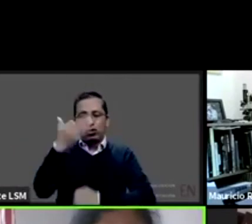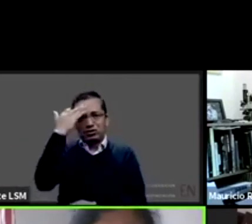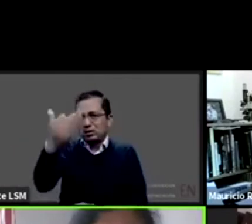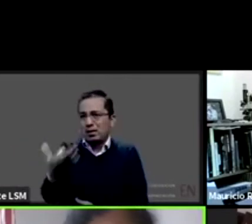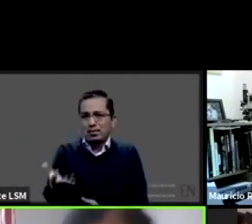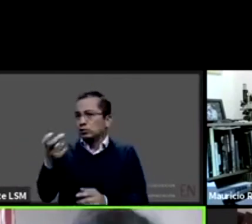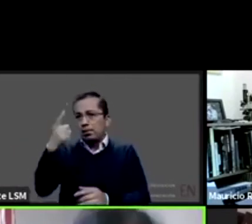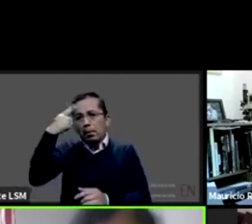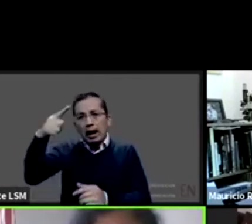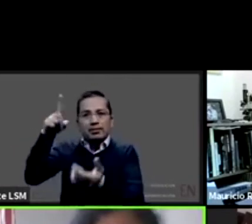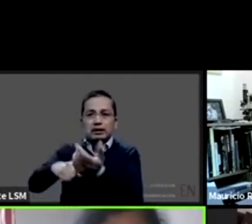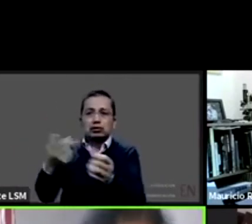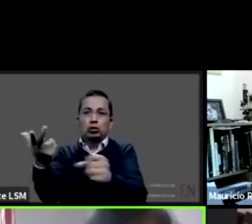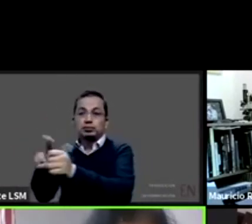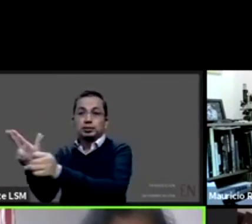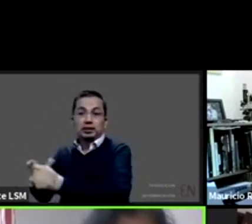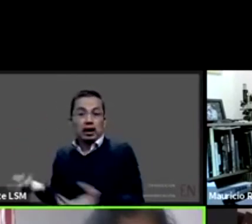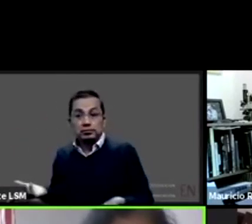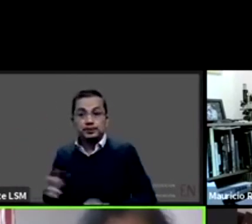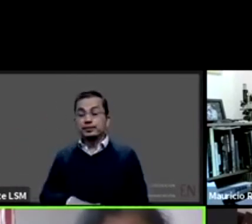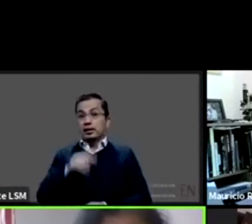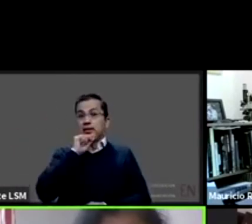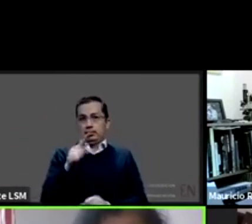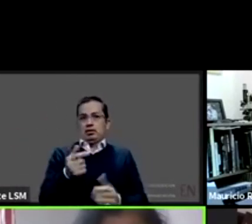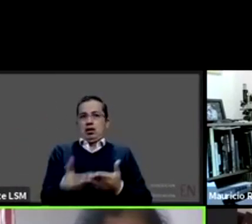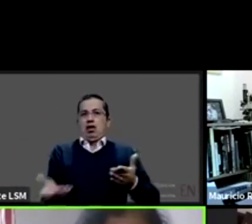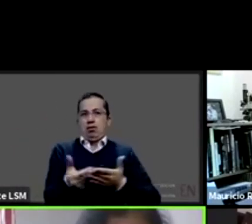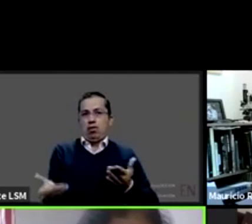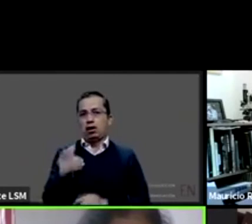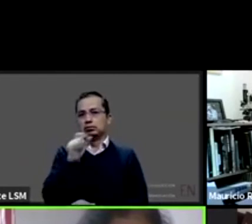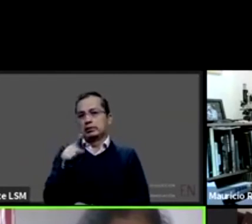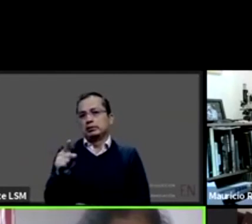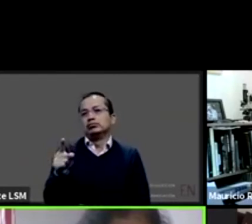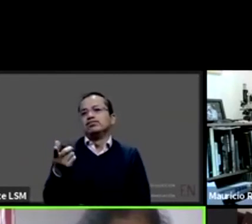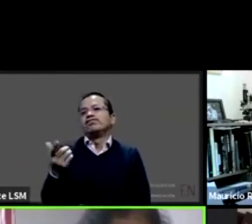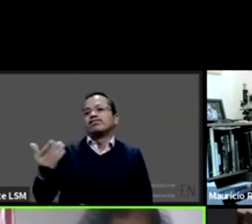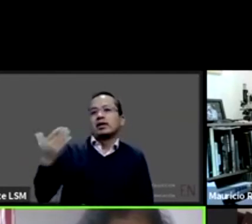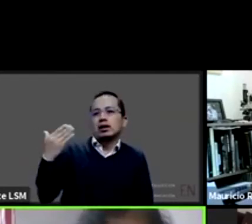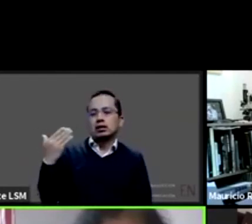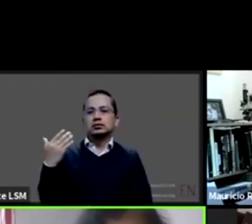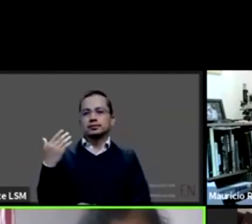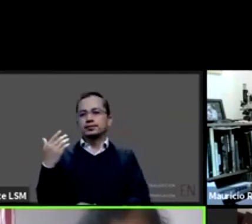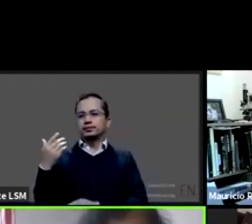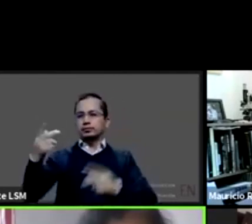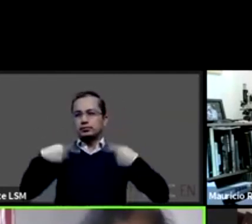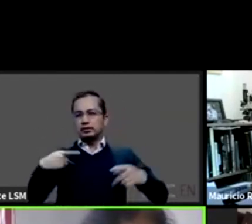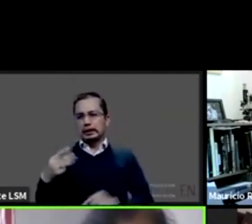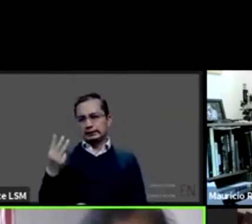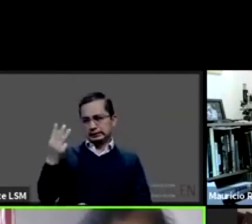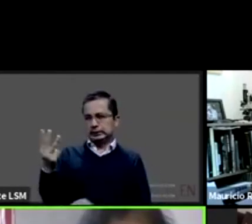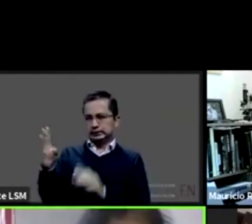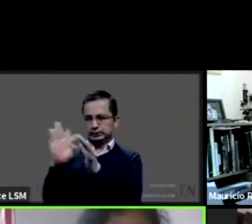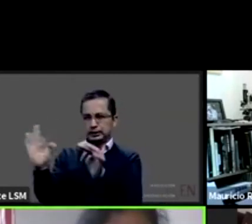todavía aún y ahora pues como lo decían y lo mencionaron este los tres que hemos estado hablando